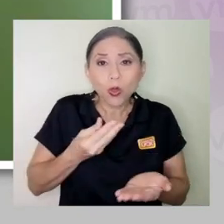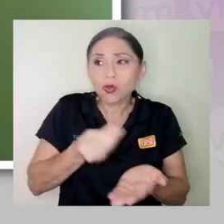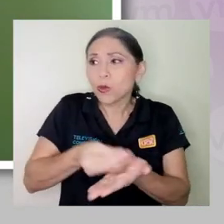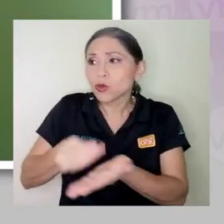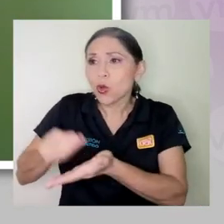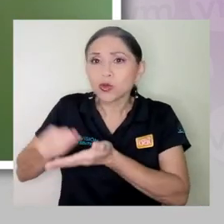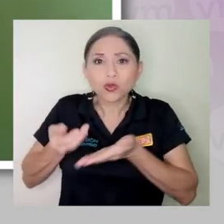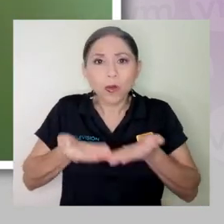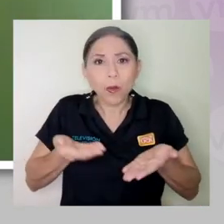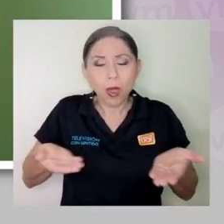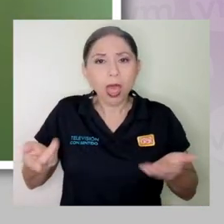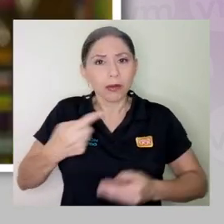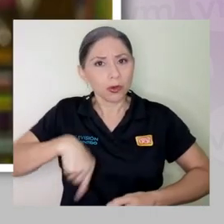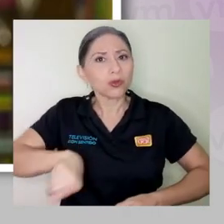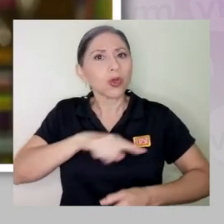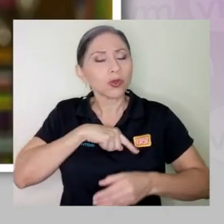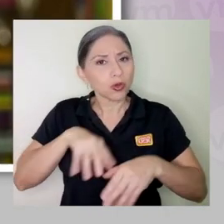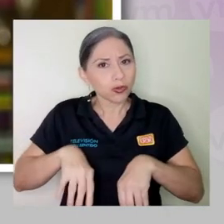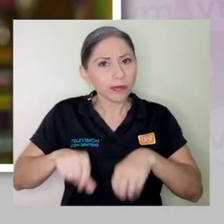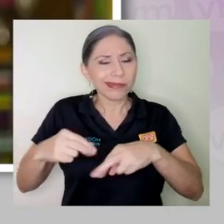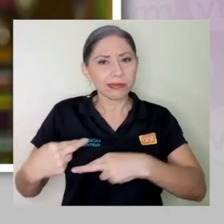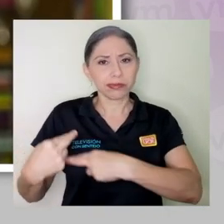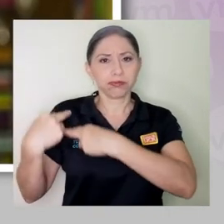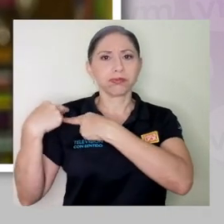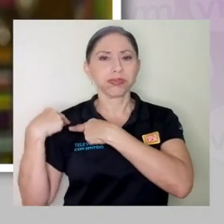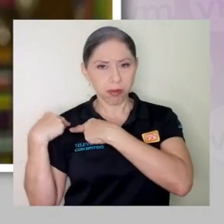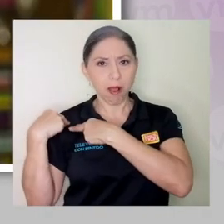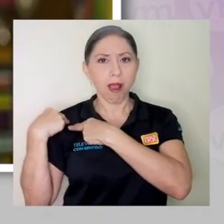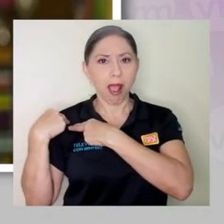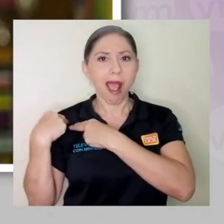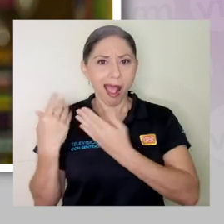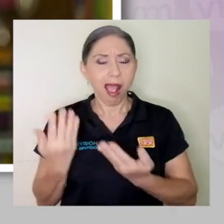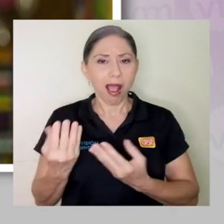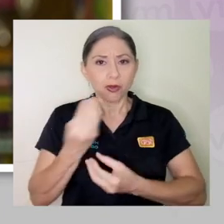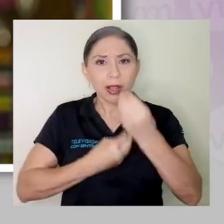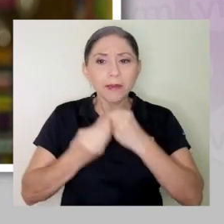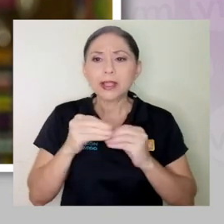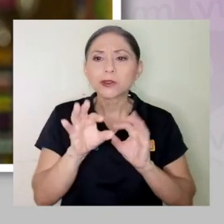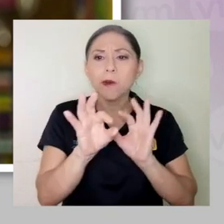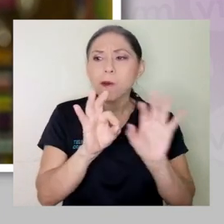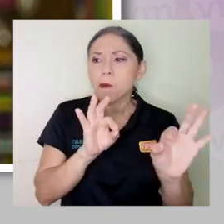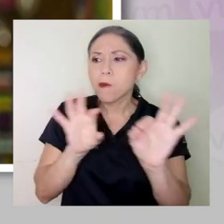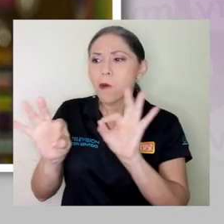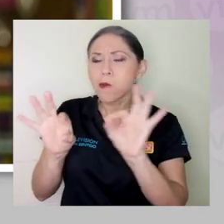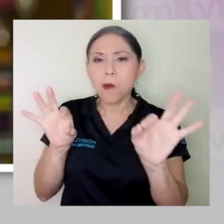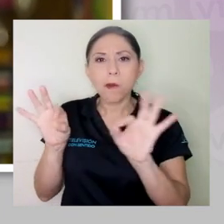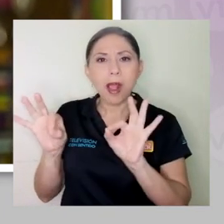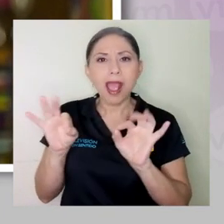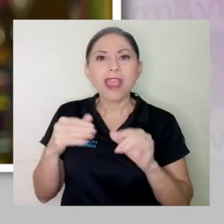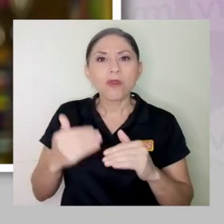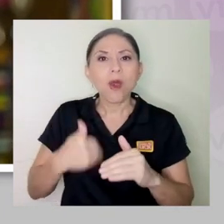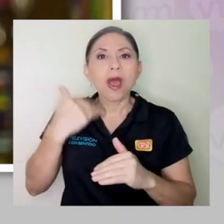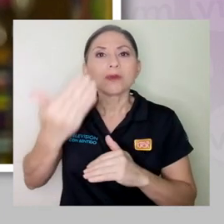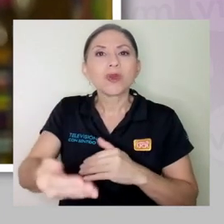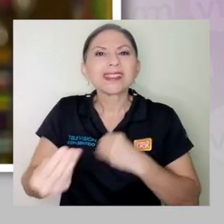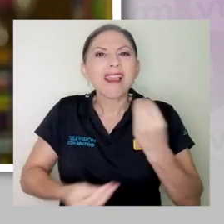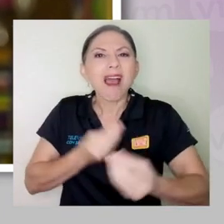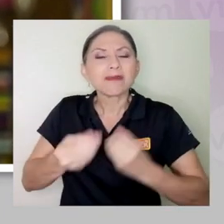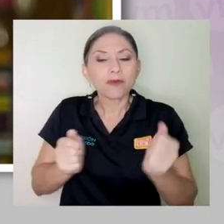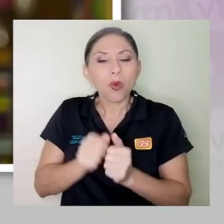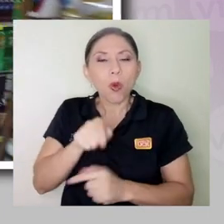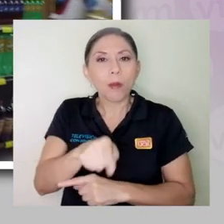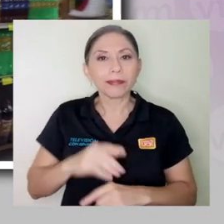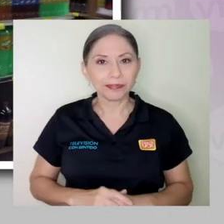medida somos consumidores, tenemos mucha responsabilidad en la selección de alimentos que hacemos y el manejo posterior que damos a los